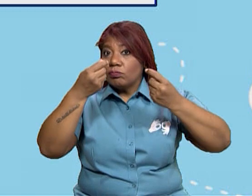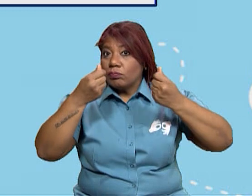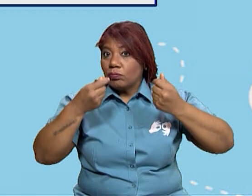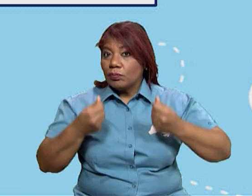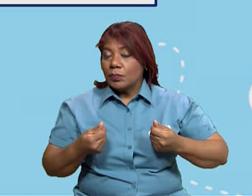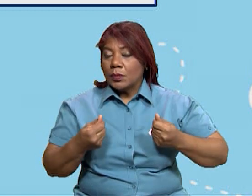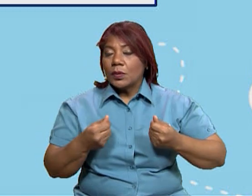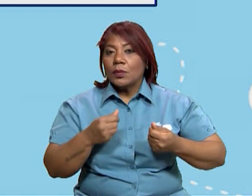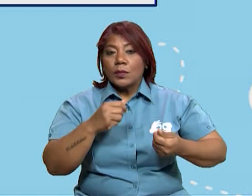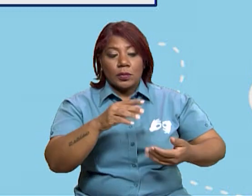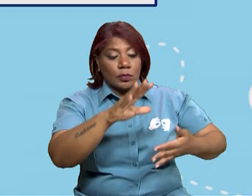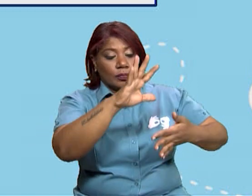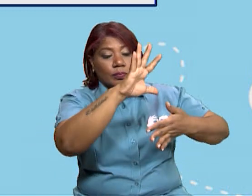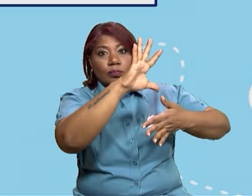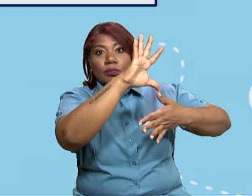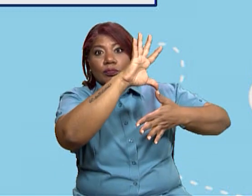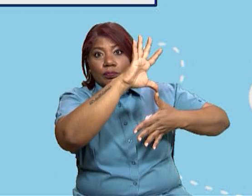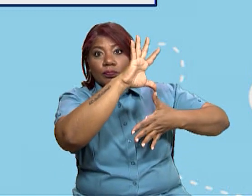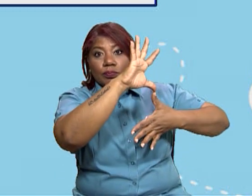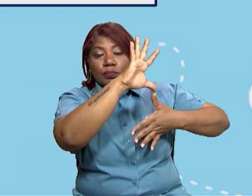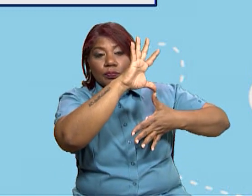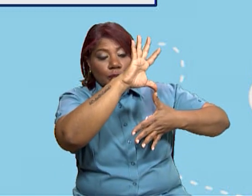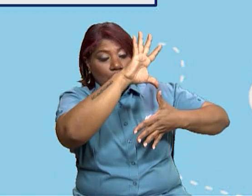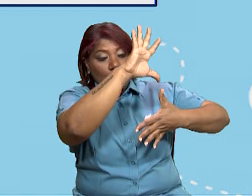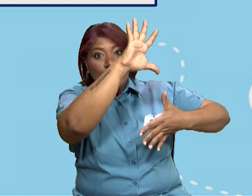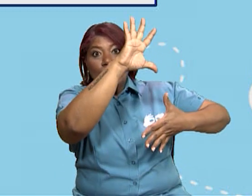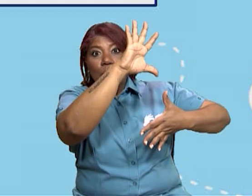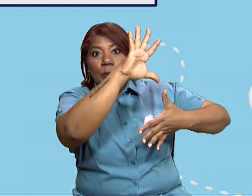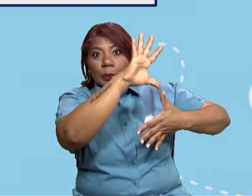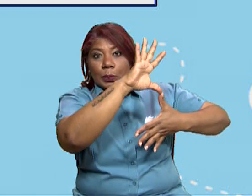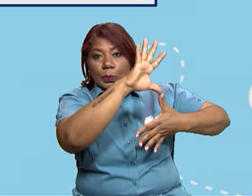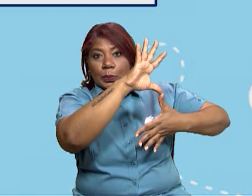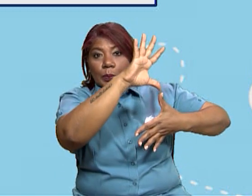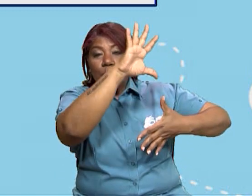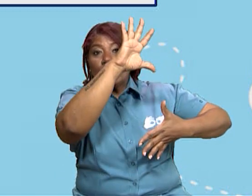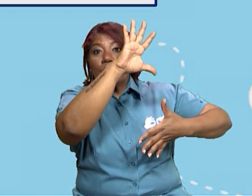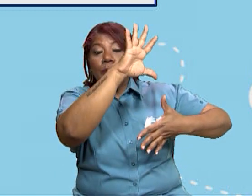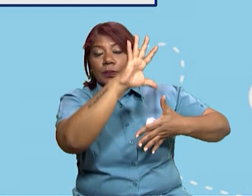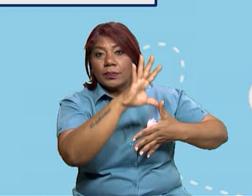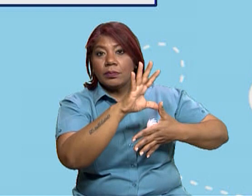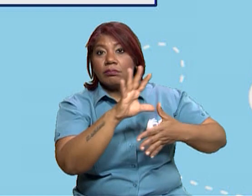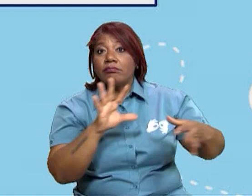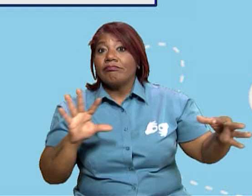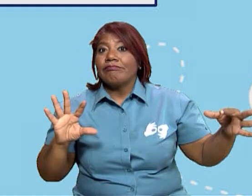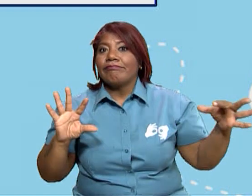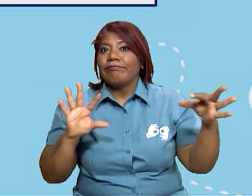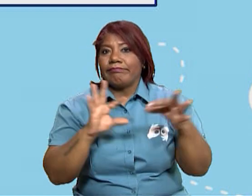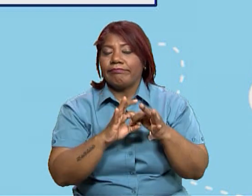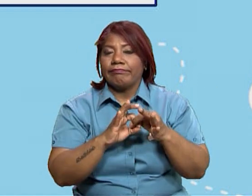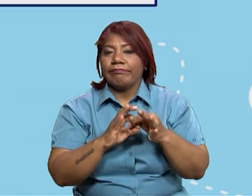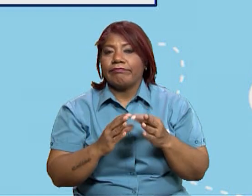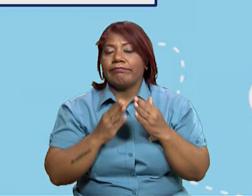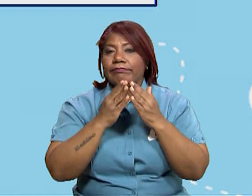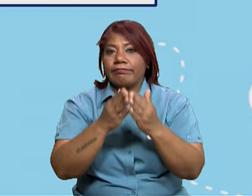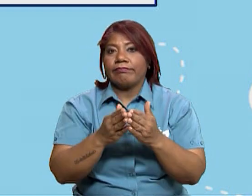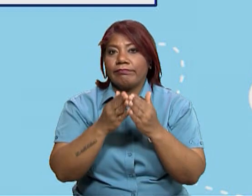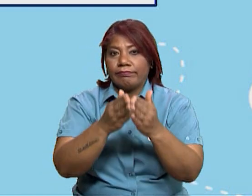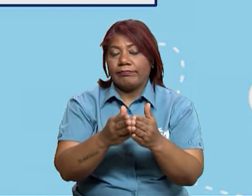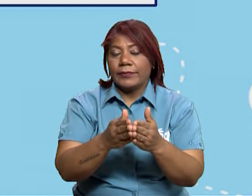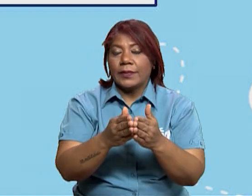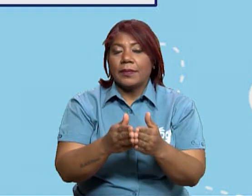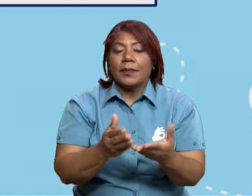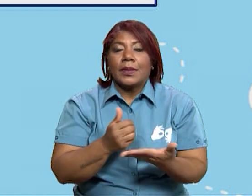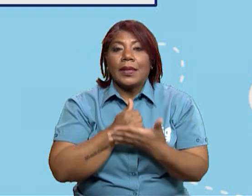posición geográfica, su infraestructura, la conectividad marítima y aérea convierten a nuestro